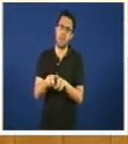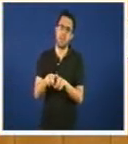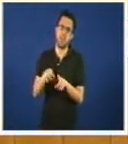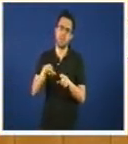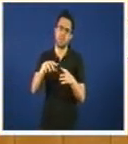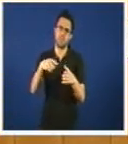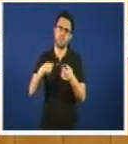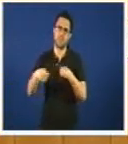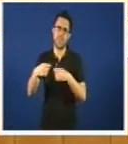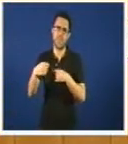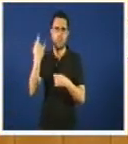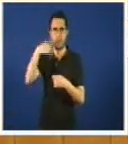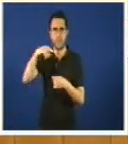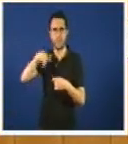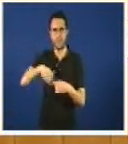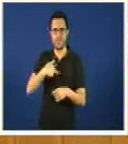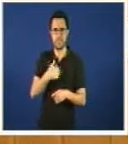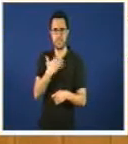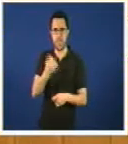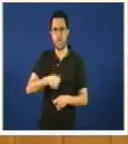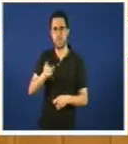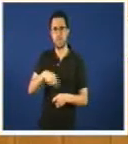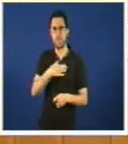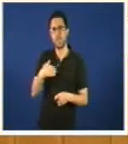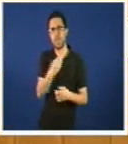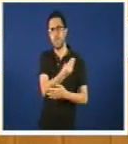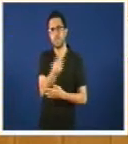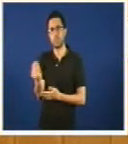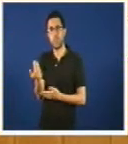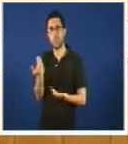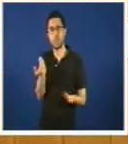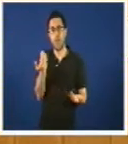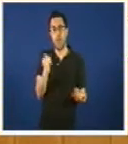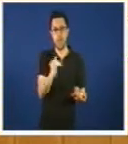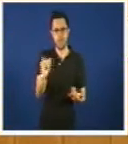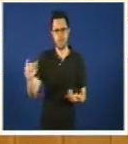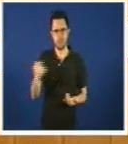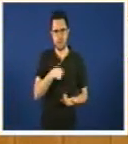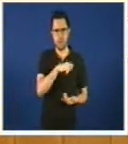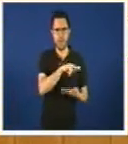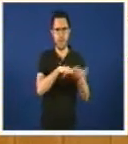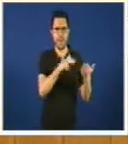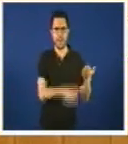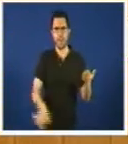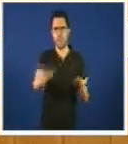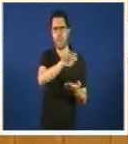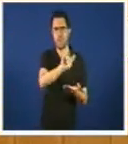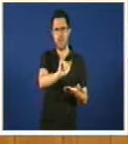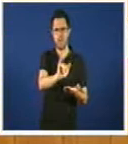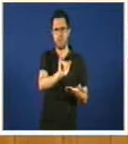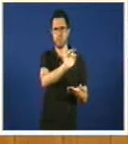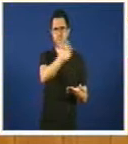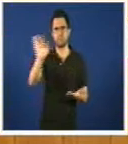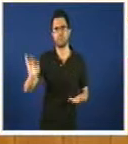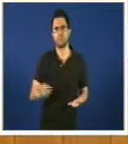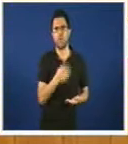dicir temos o país cheo de espacios expositivos e vostedes o que nos din é que o Museo da Ciudad e da Cultura vai a ser